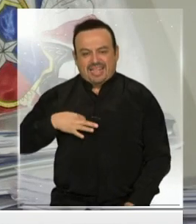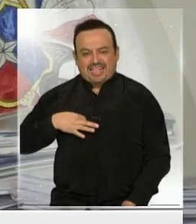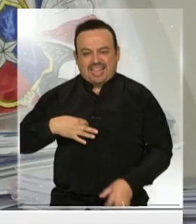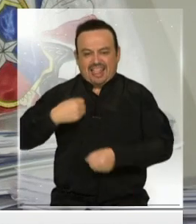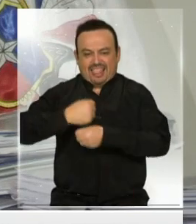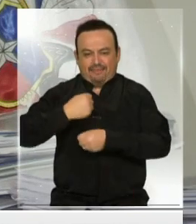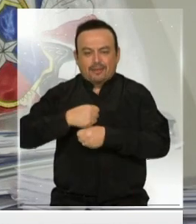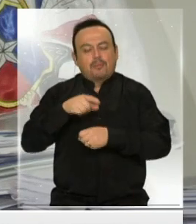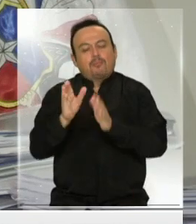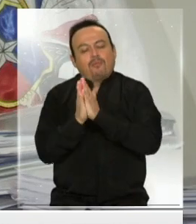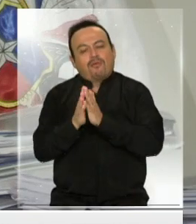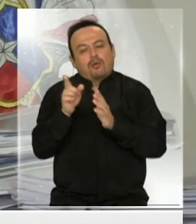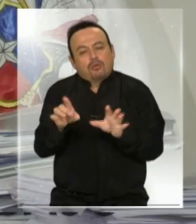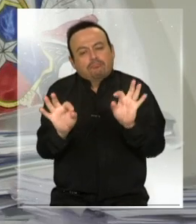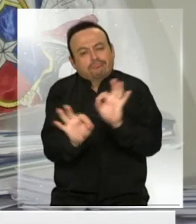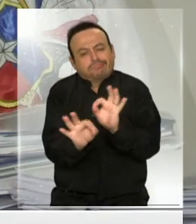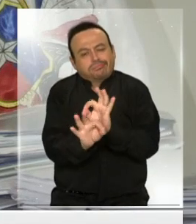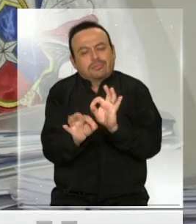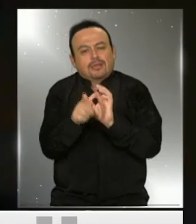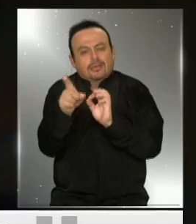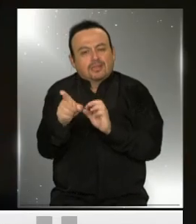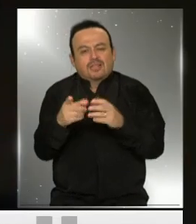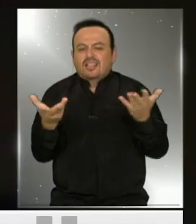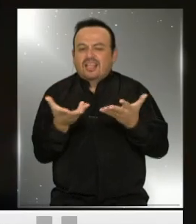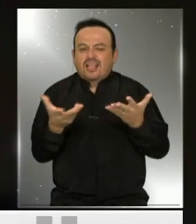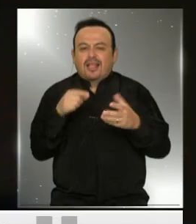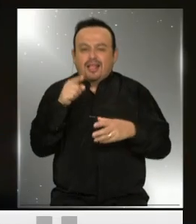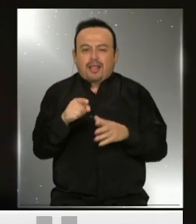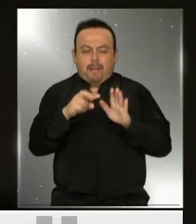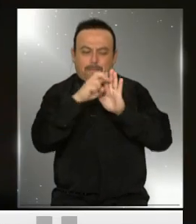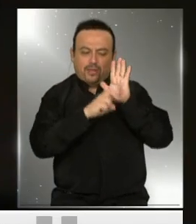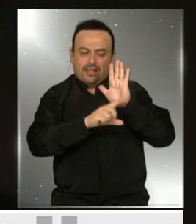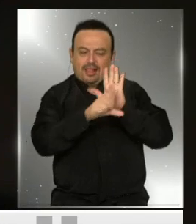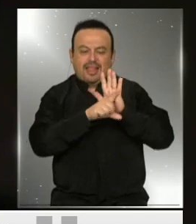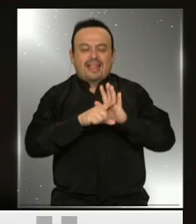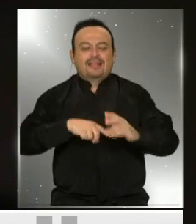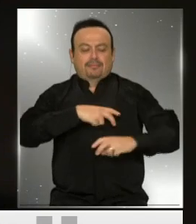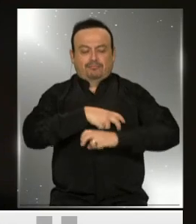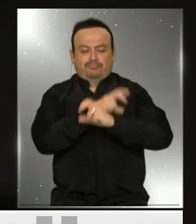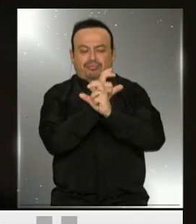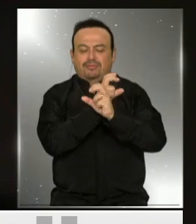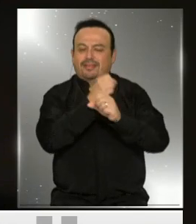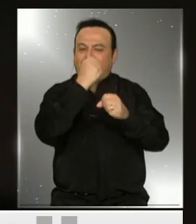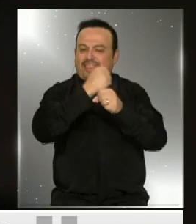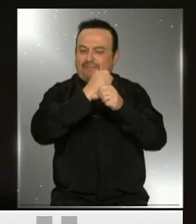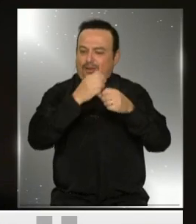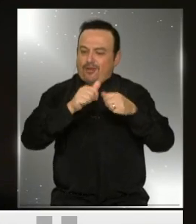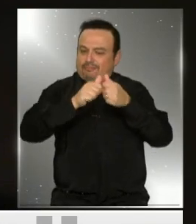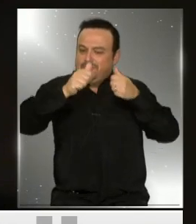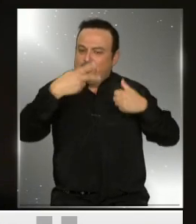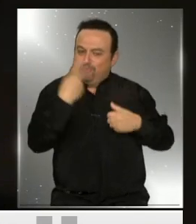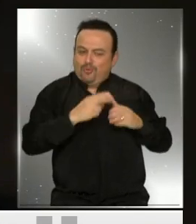que explique los contenidos del proyecto de teletrabajo o trabajo a distancia.